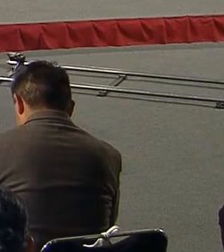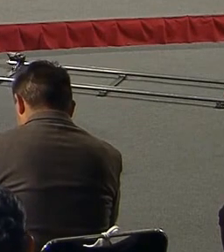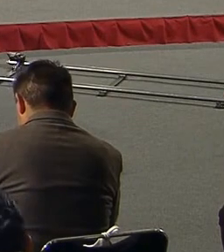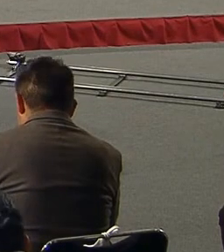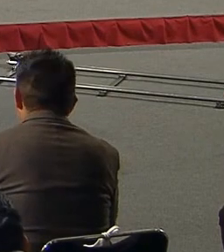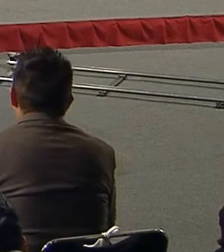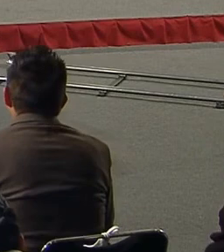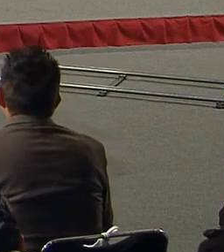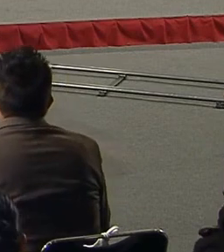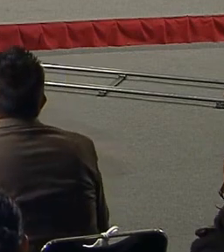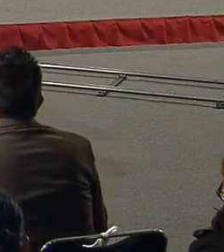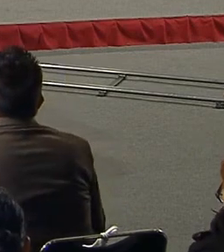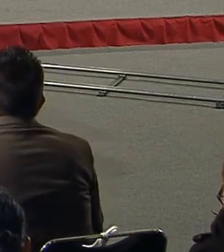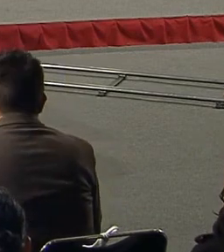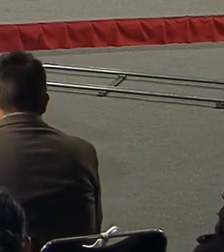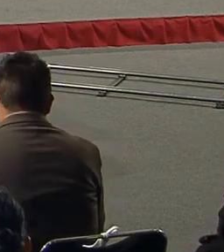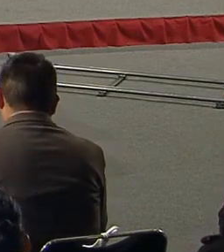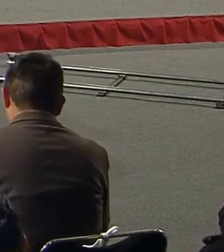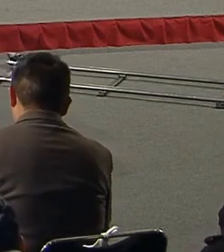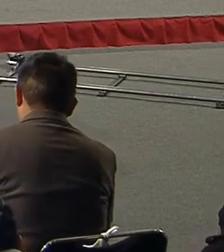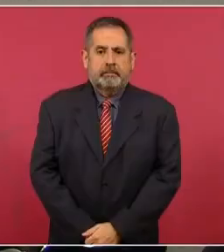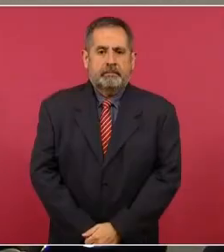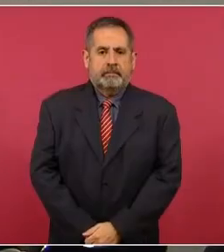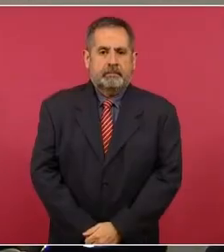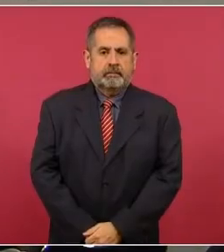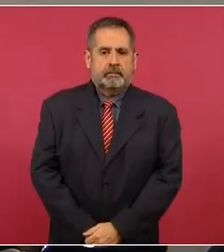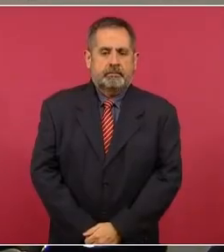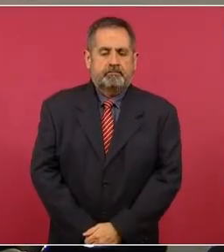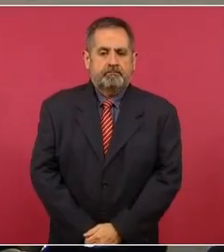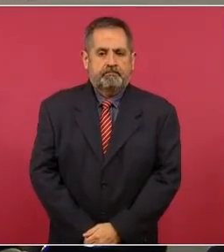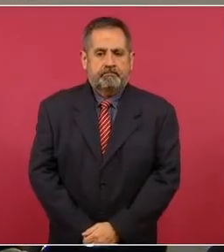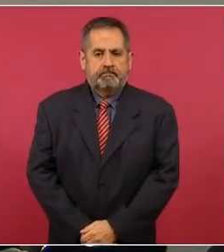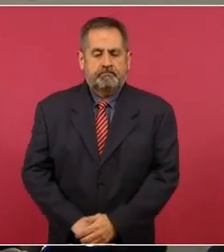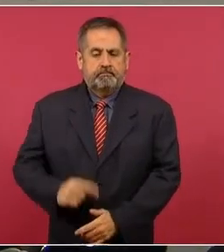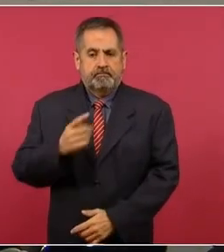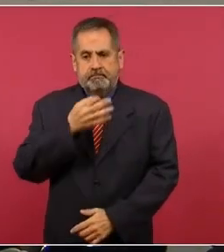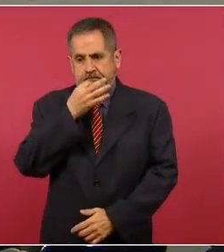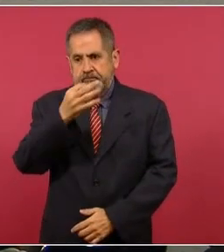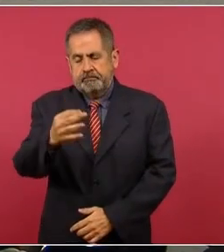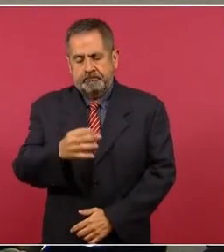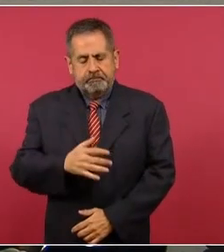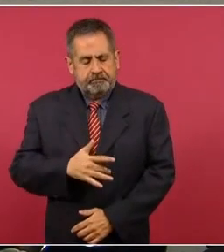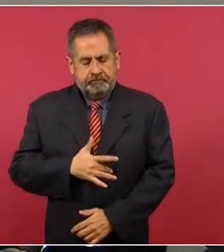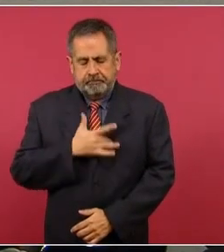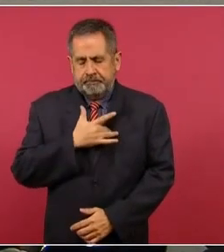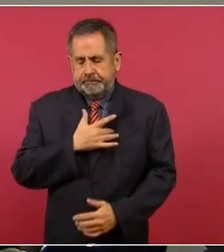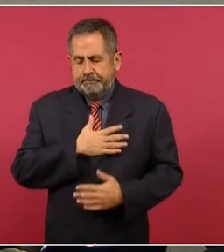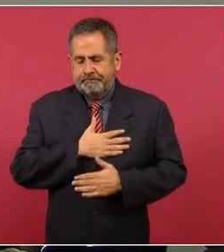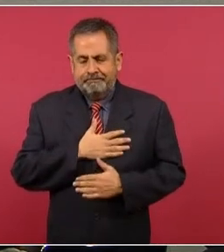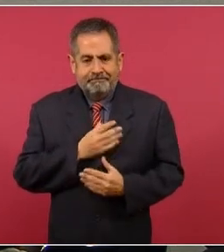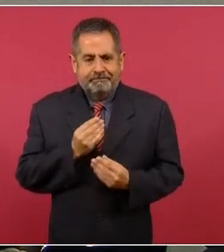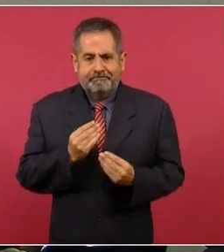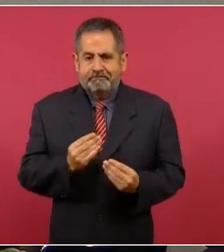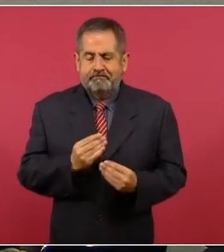quiero lamentar mucho el